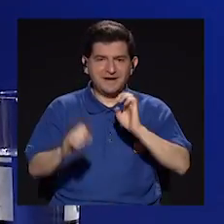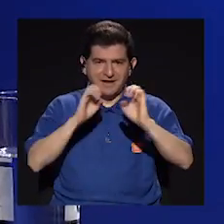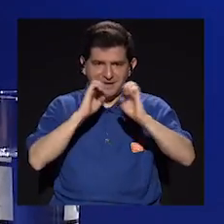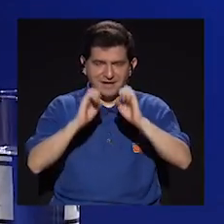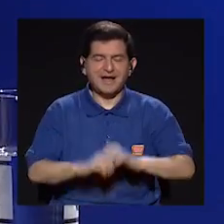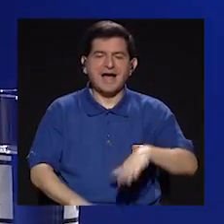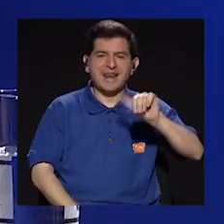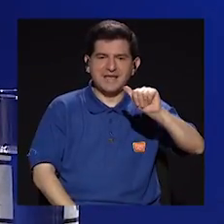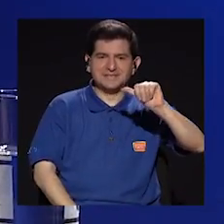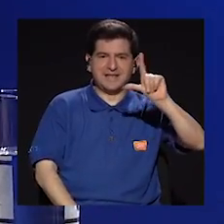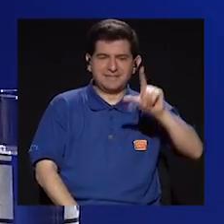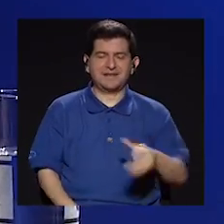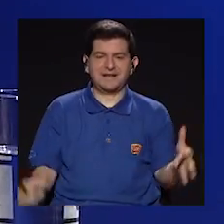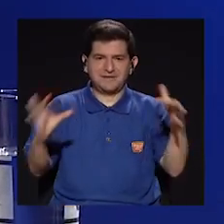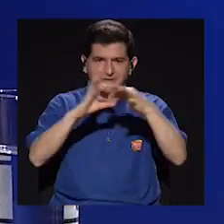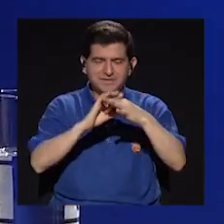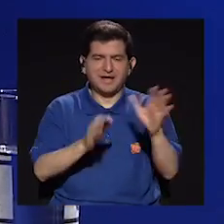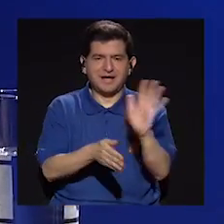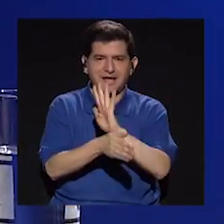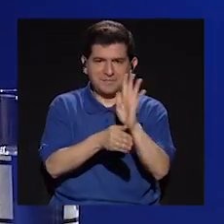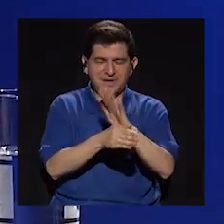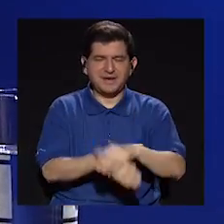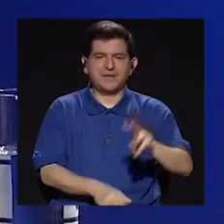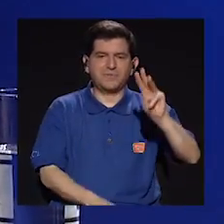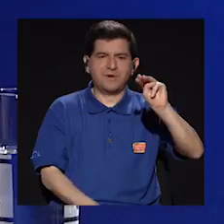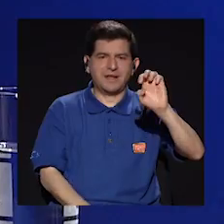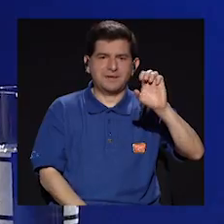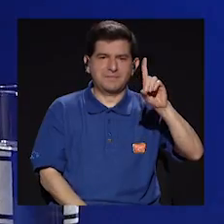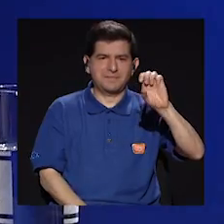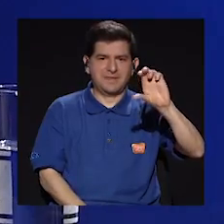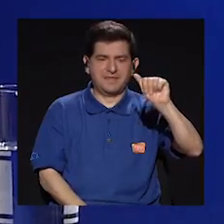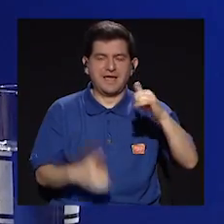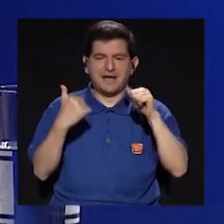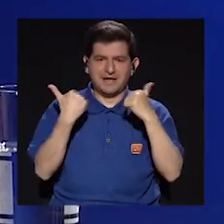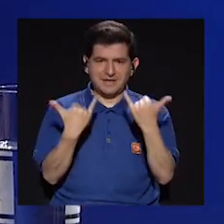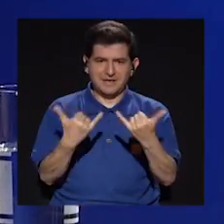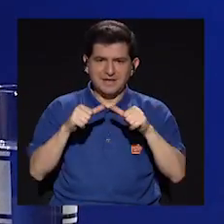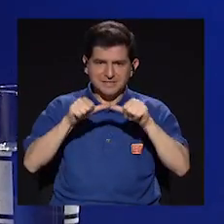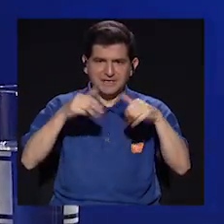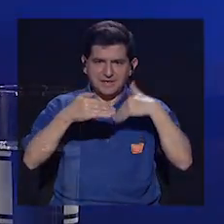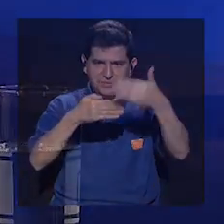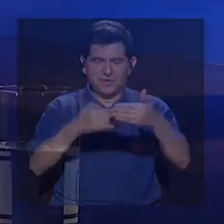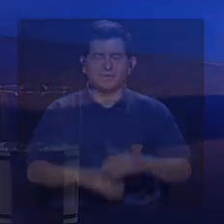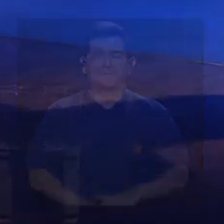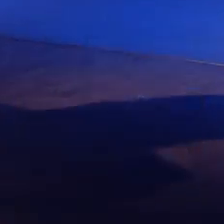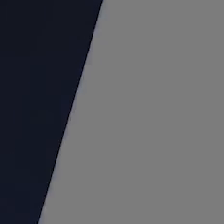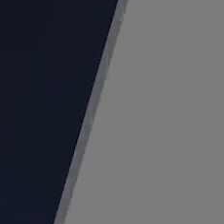entrevista con Alexandra Latyshev a propósito de su nueva película, Medea. Ya regresamos.